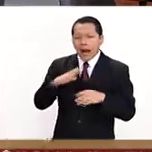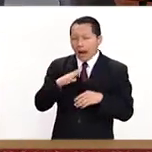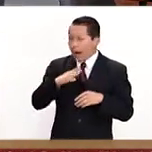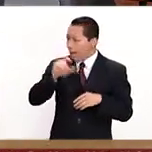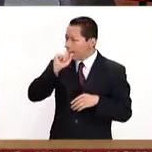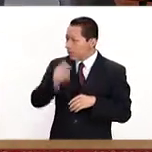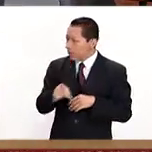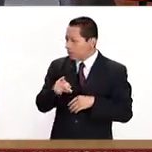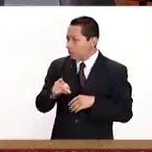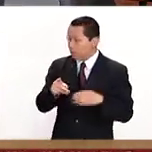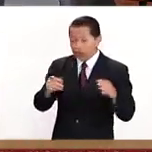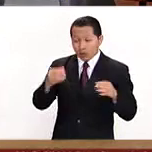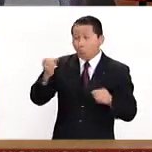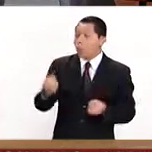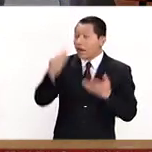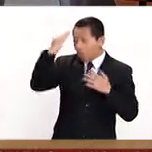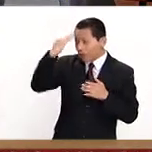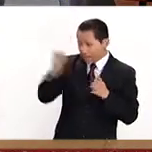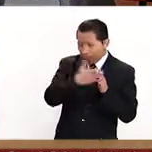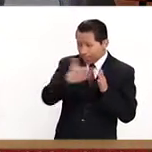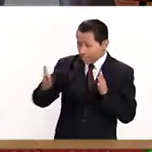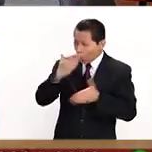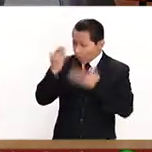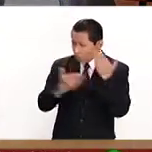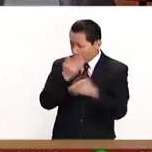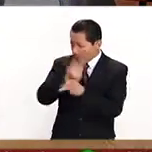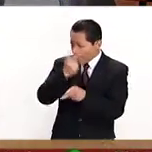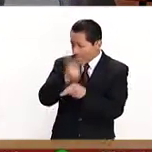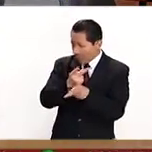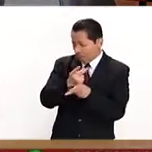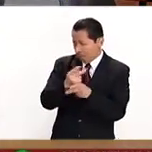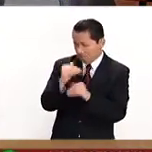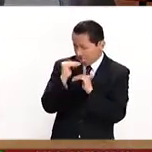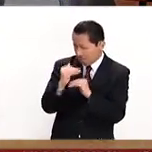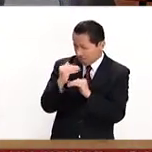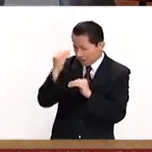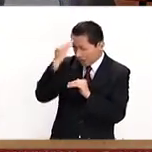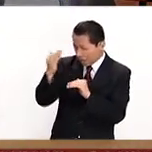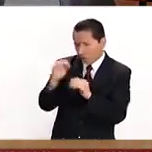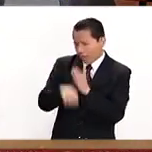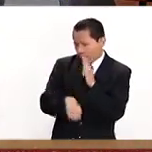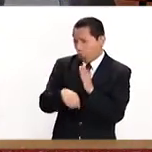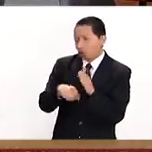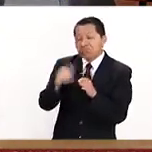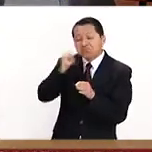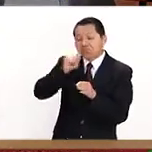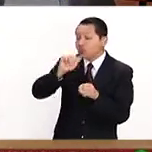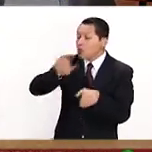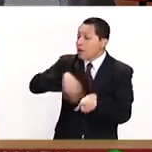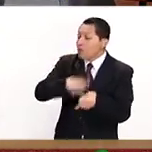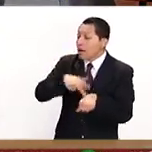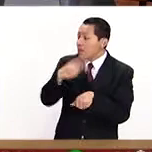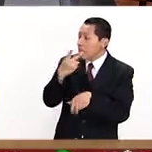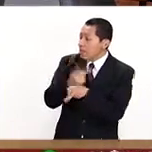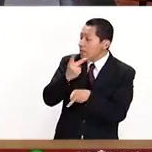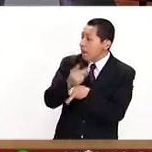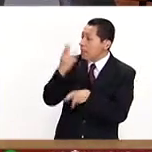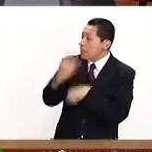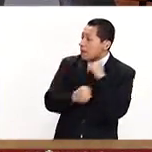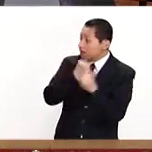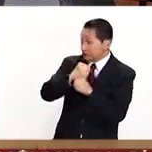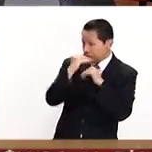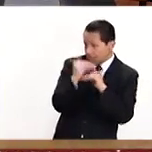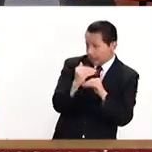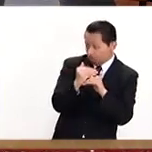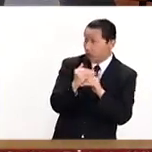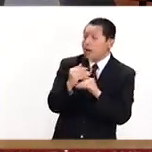el cual deban terminar la prepa normalmente es de tres años, en este caso también es de tres años rigurosamente o pueden expandirse, en fin, ¿cómo